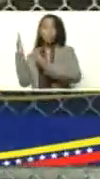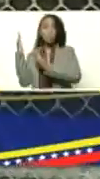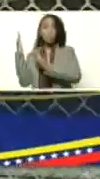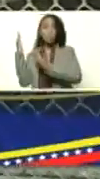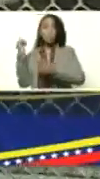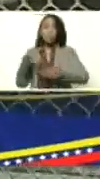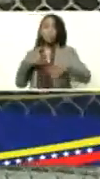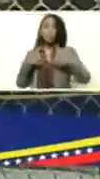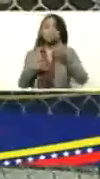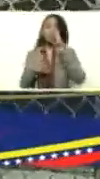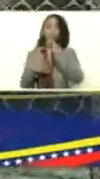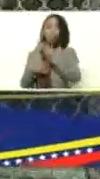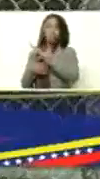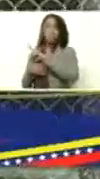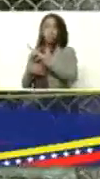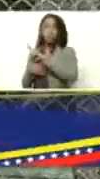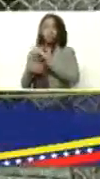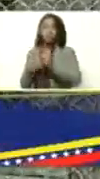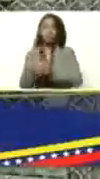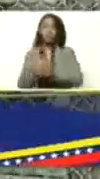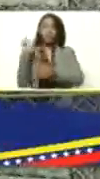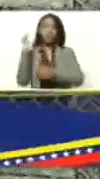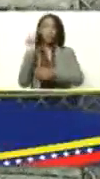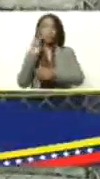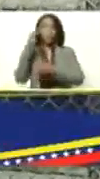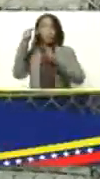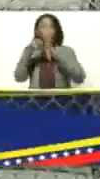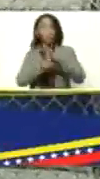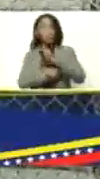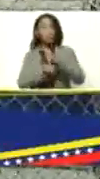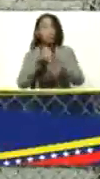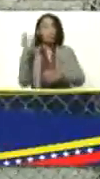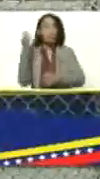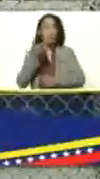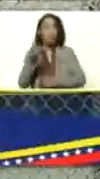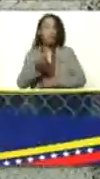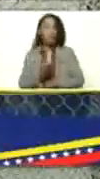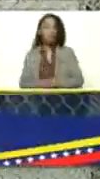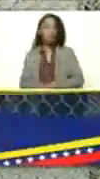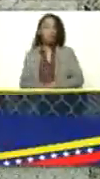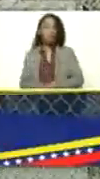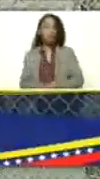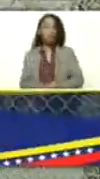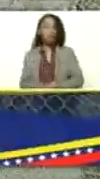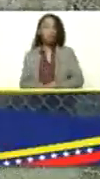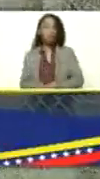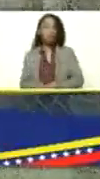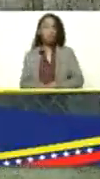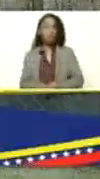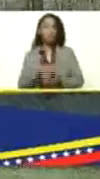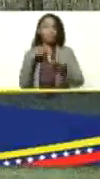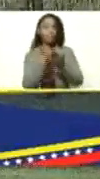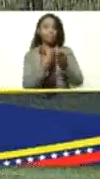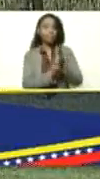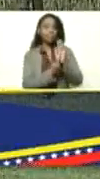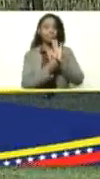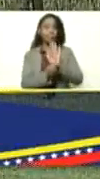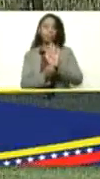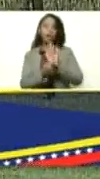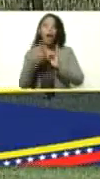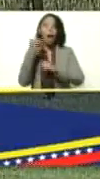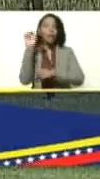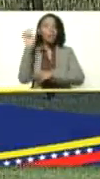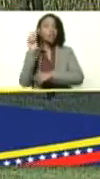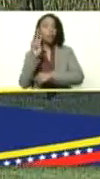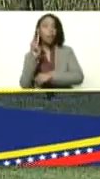emocionante uno ver la Venezuela profunda la Venezuela de verdad constatar que hay una